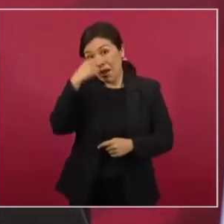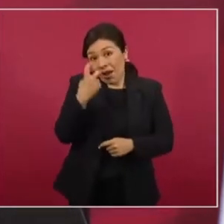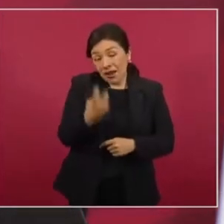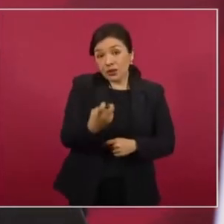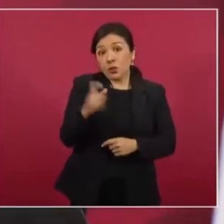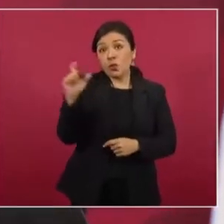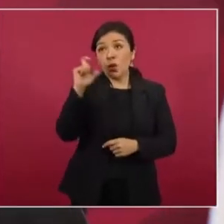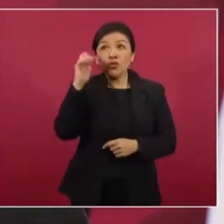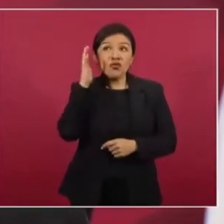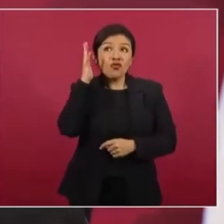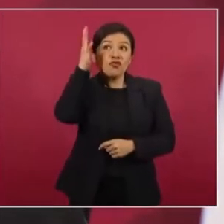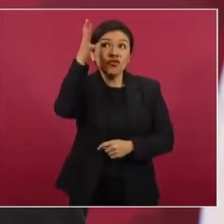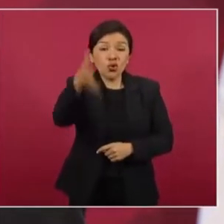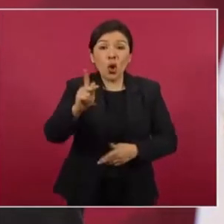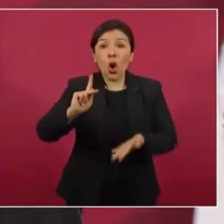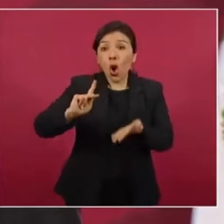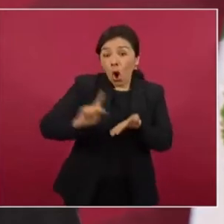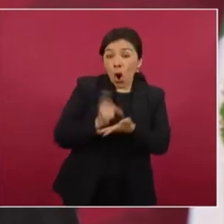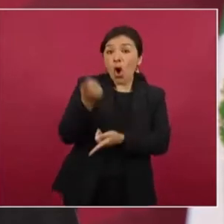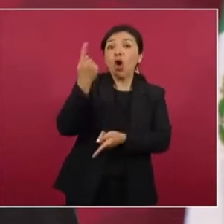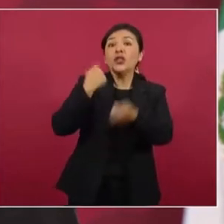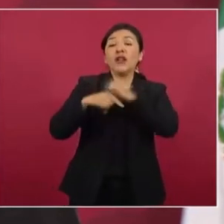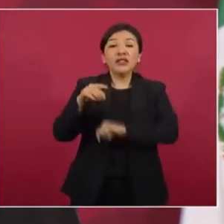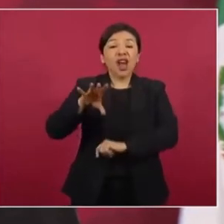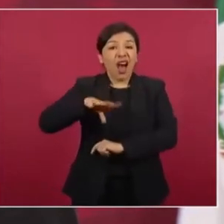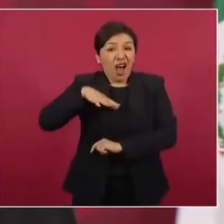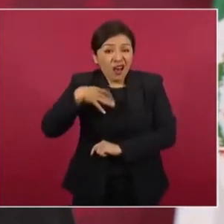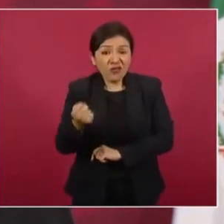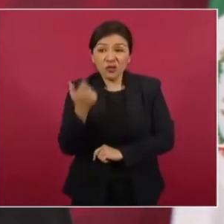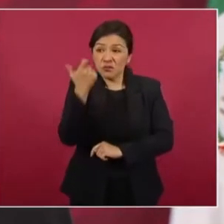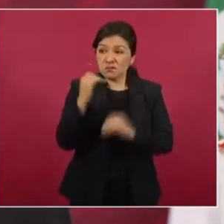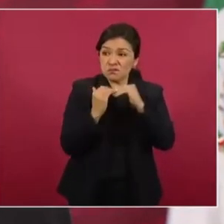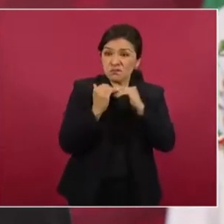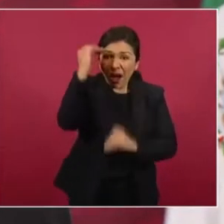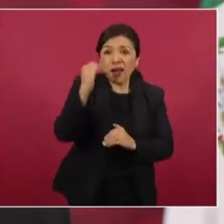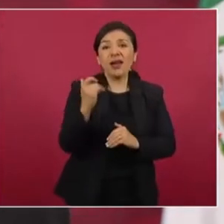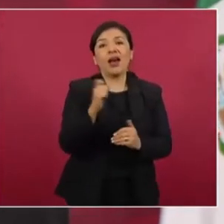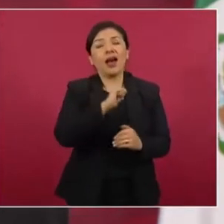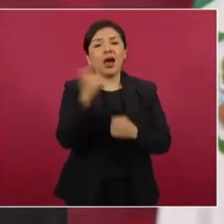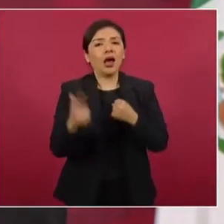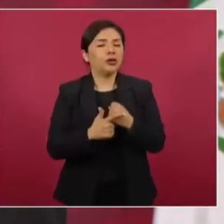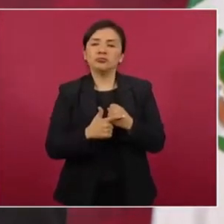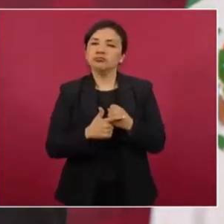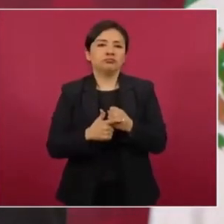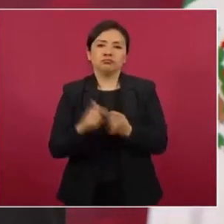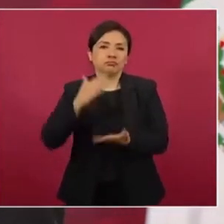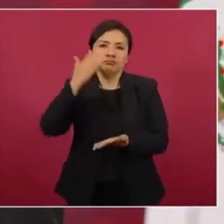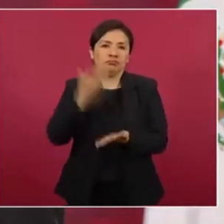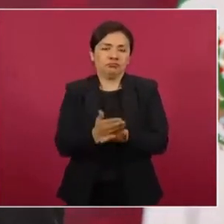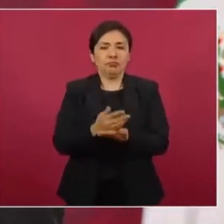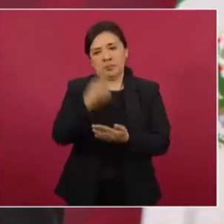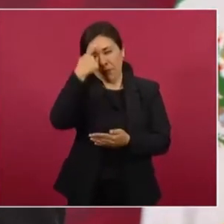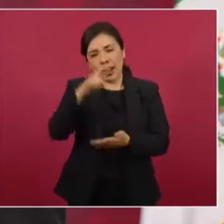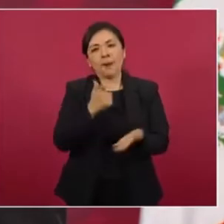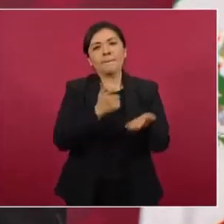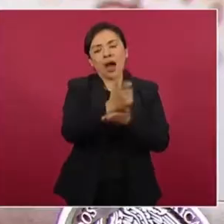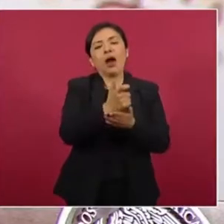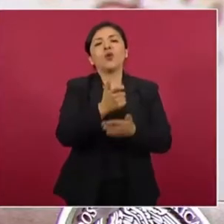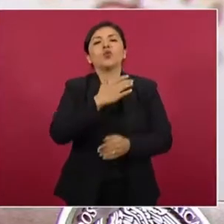no haya abusos de aumentos en las tarifas de la luz.